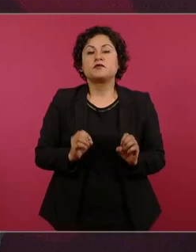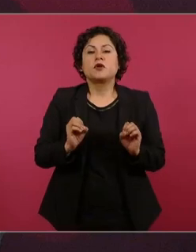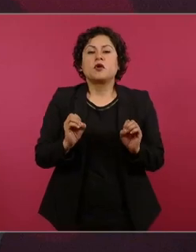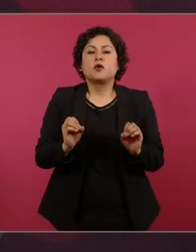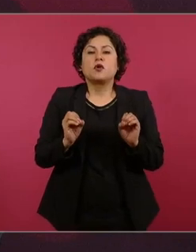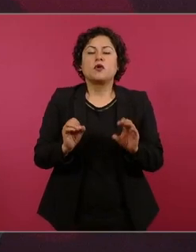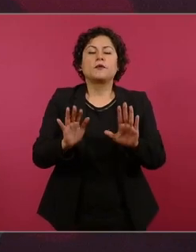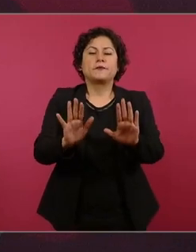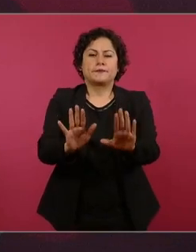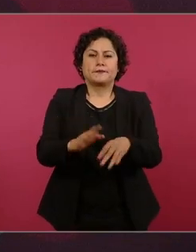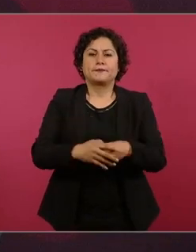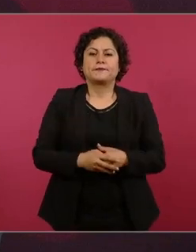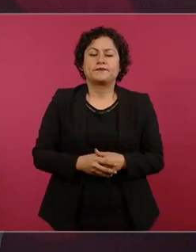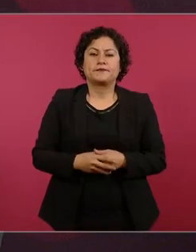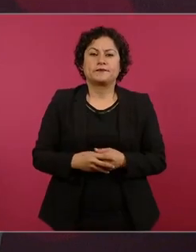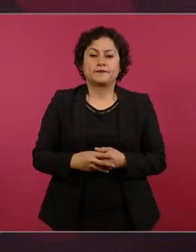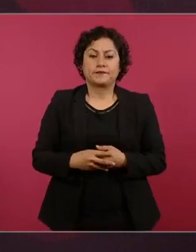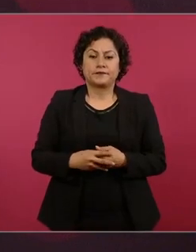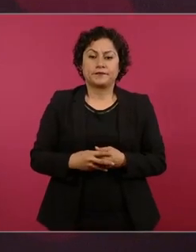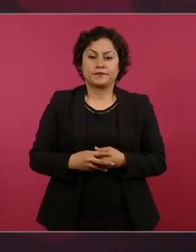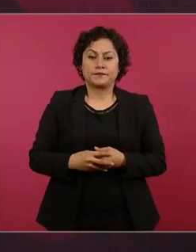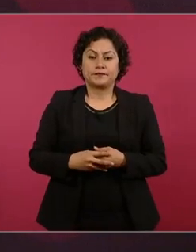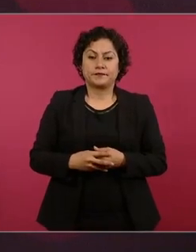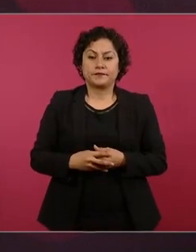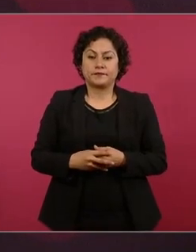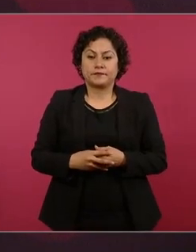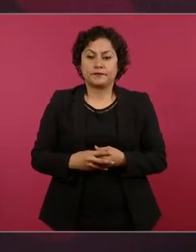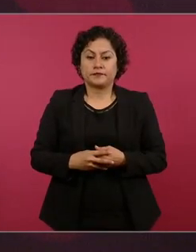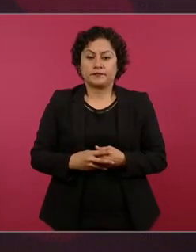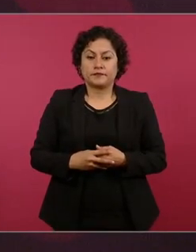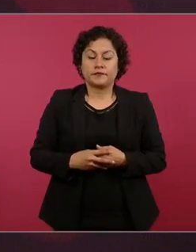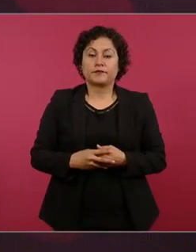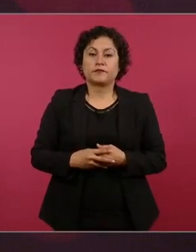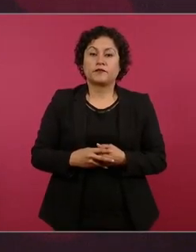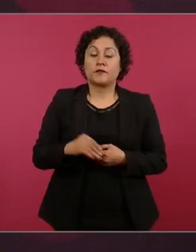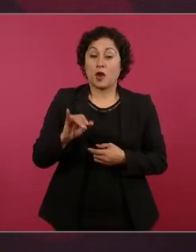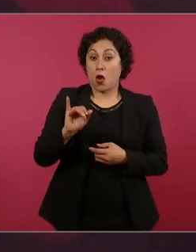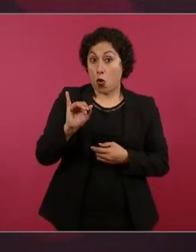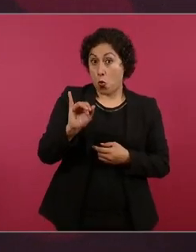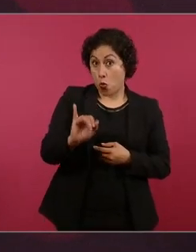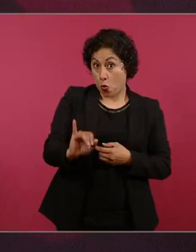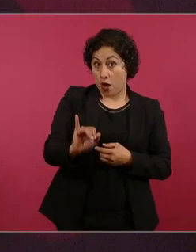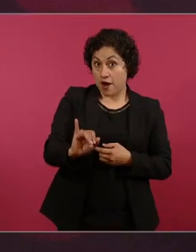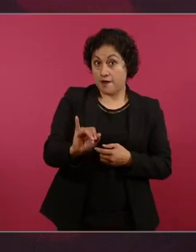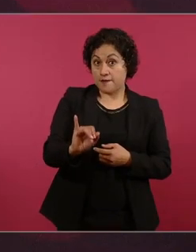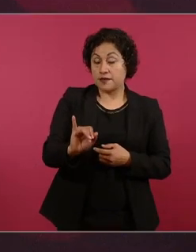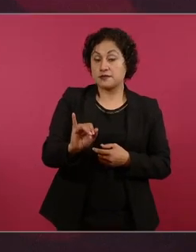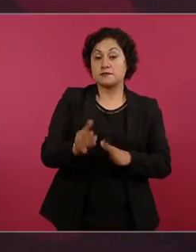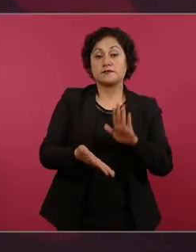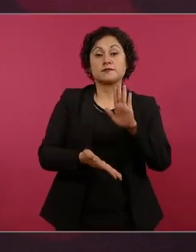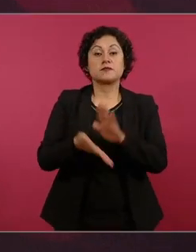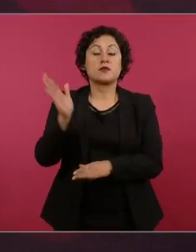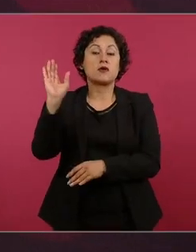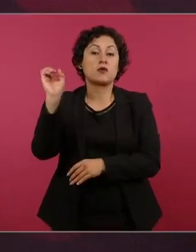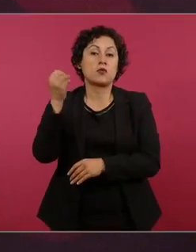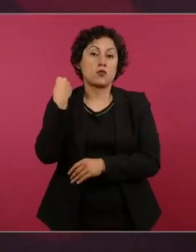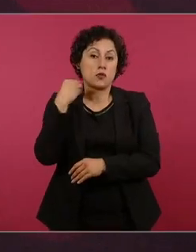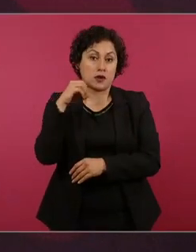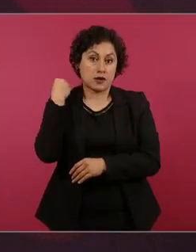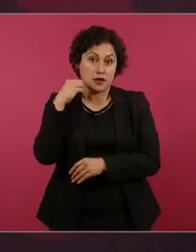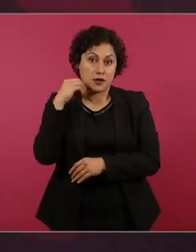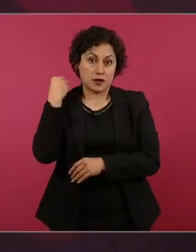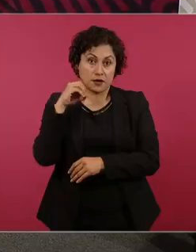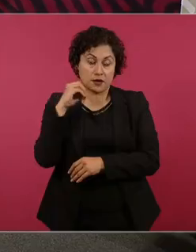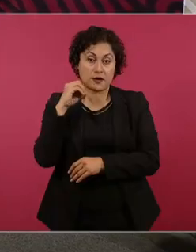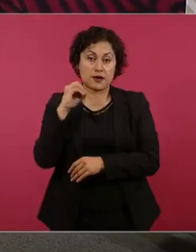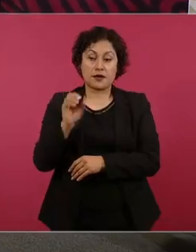vamos a estar el jueves en Oaxaca y